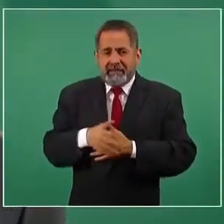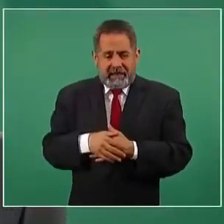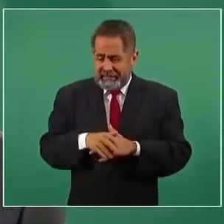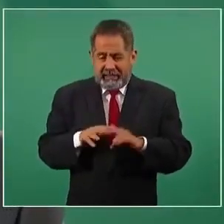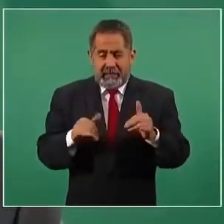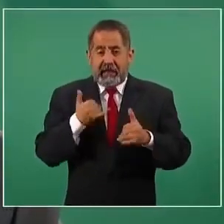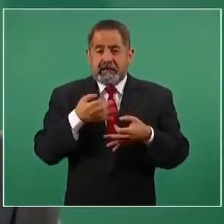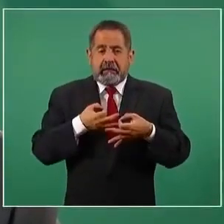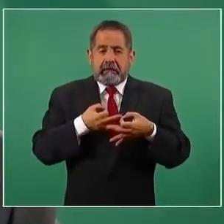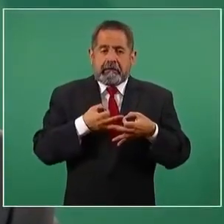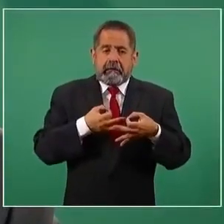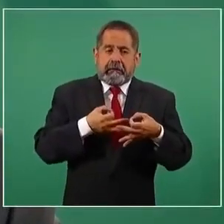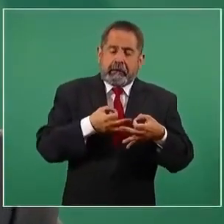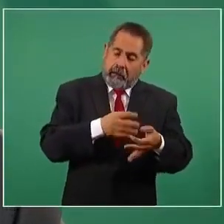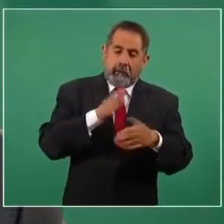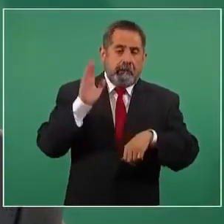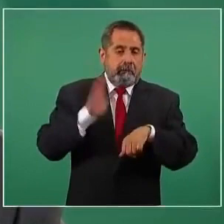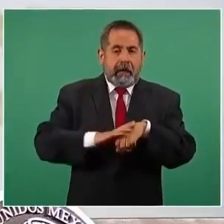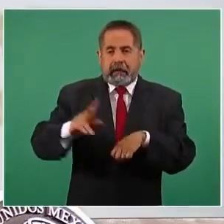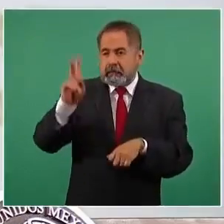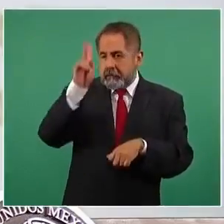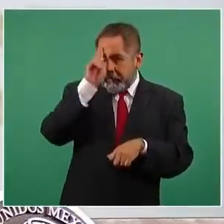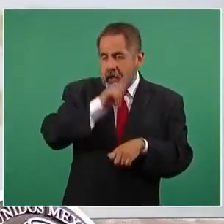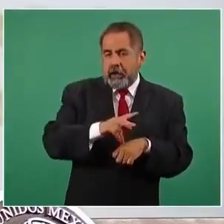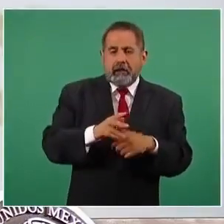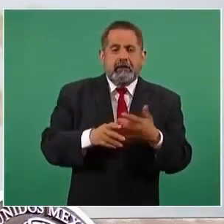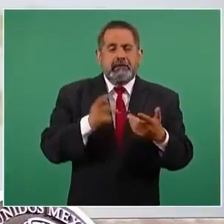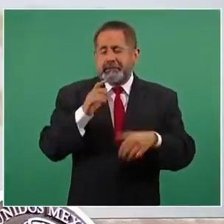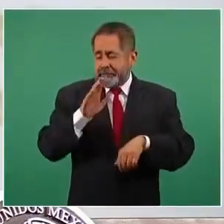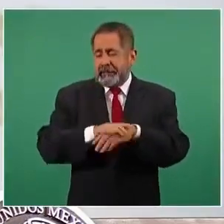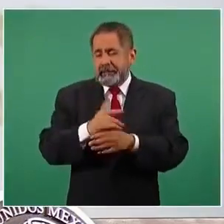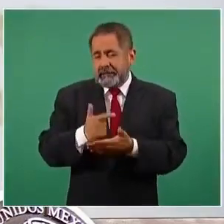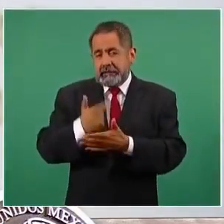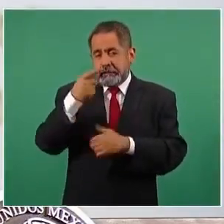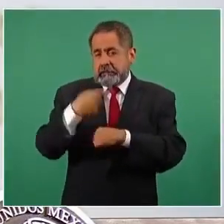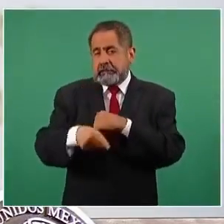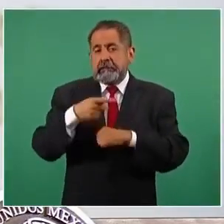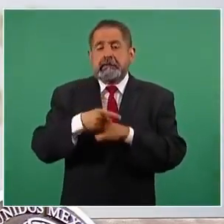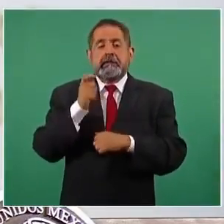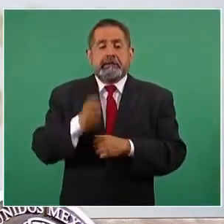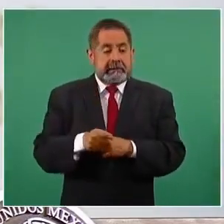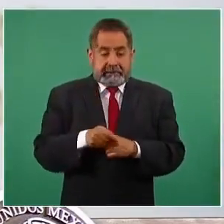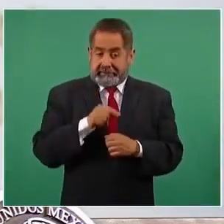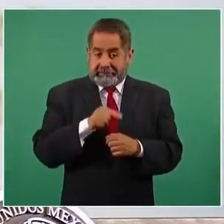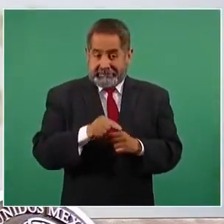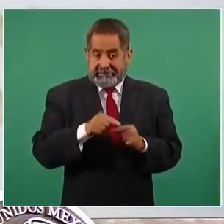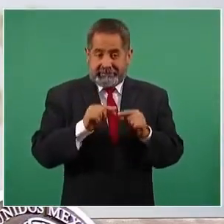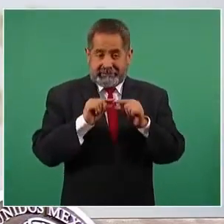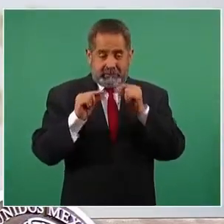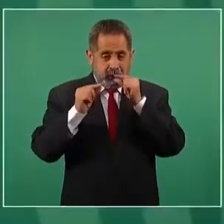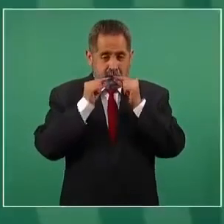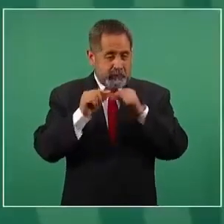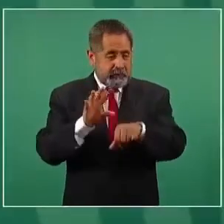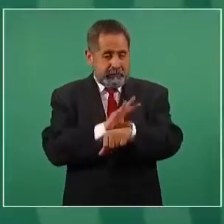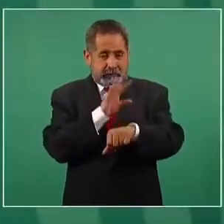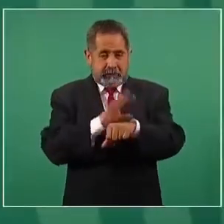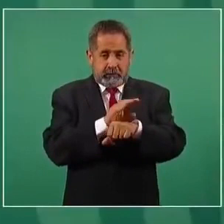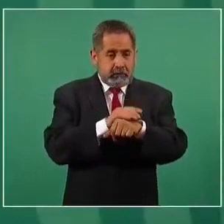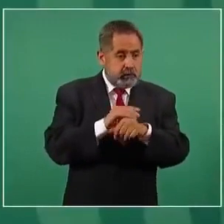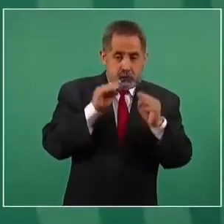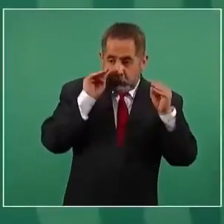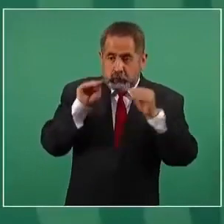inducen una adicción por sí misma. Pero lo más grave y peligroso es que ahora se dirigen a las